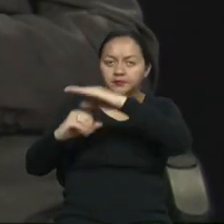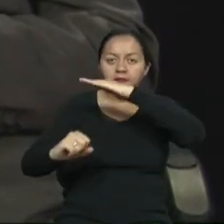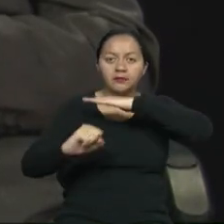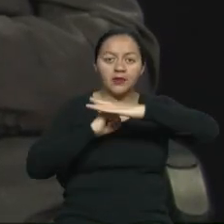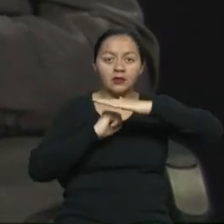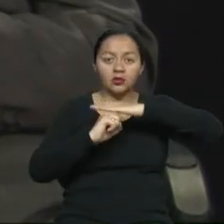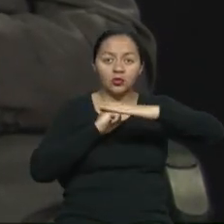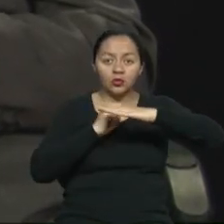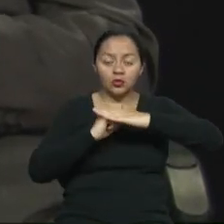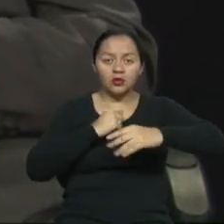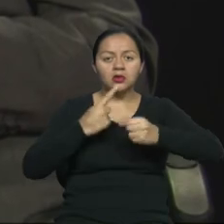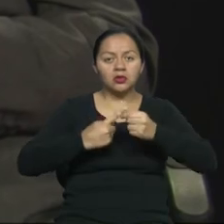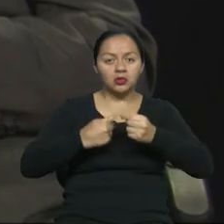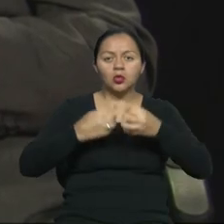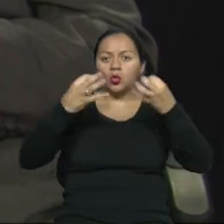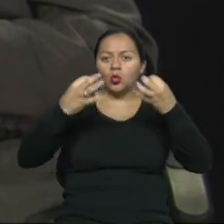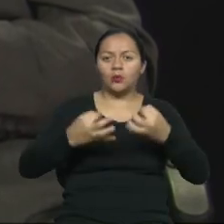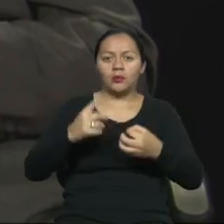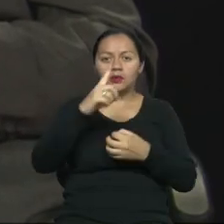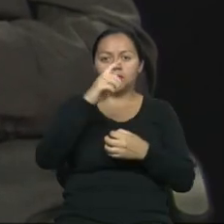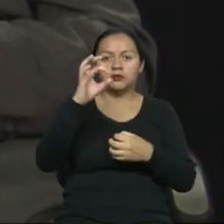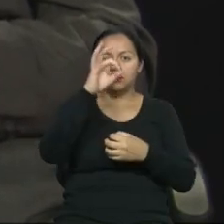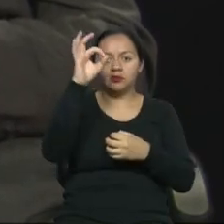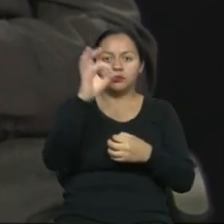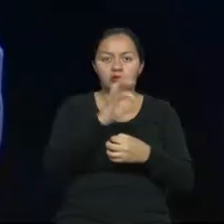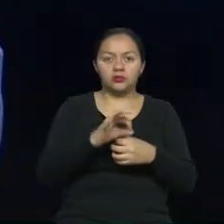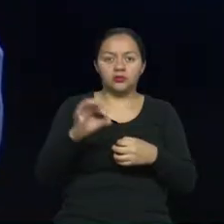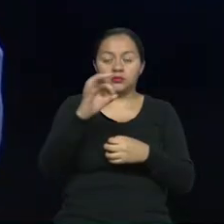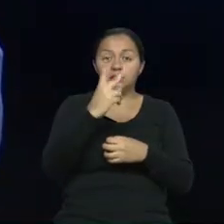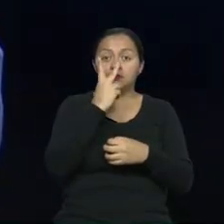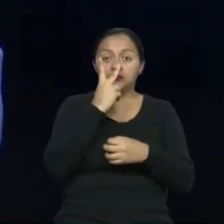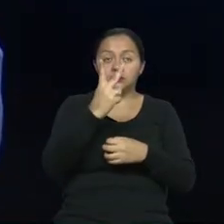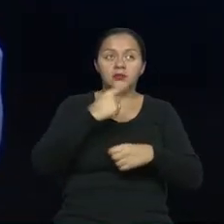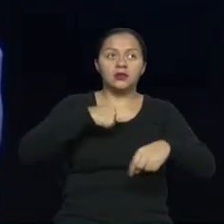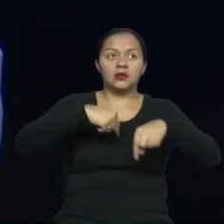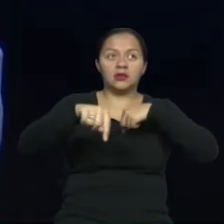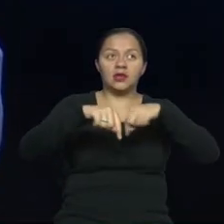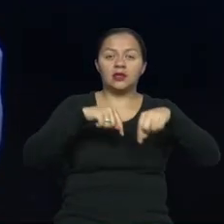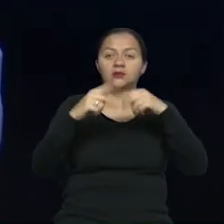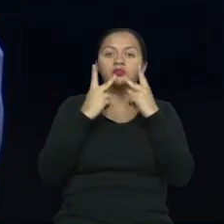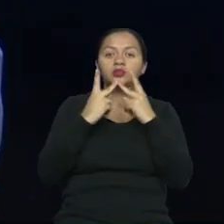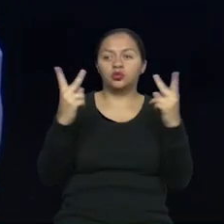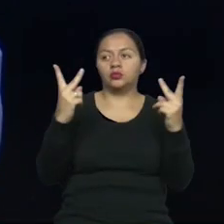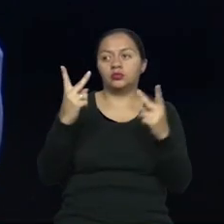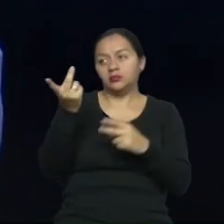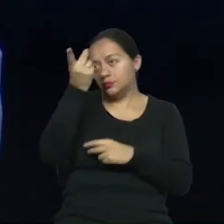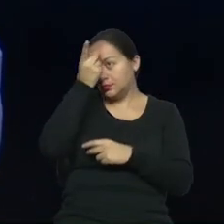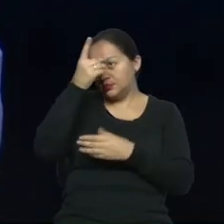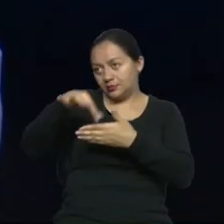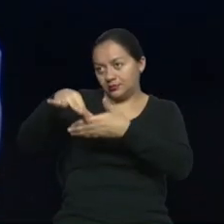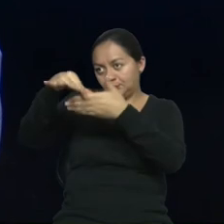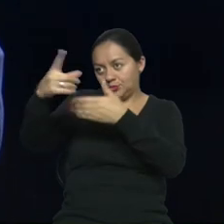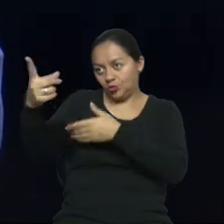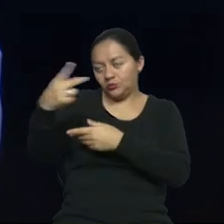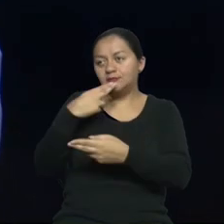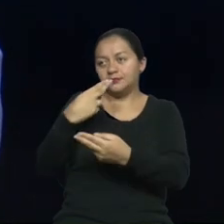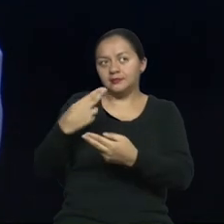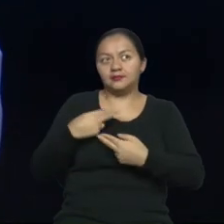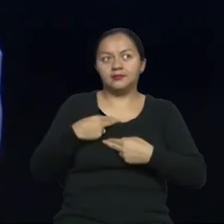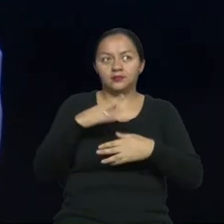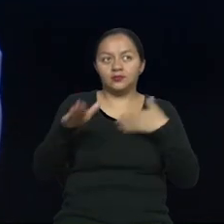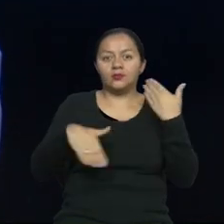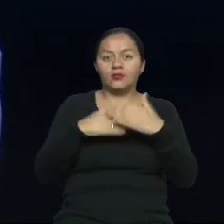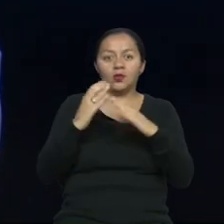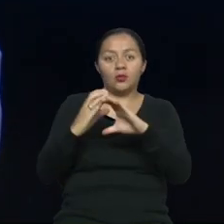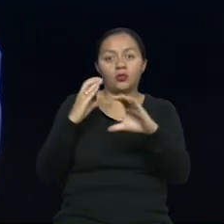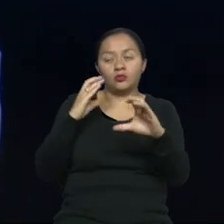prácticamente cumple con el 100%. Nos deben una, que es la del transporte público, el transporte ya de las unidades como son los buses.